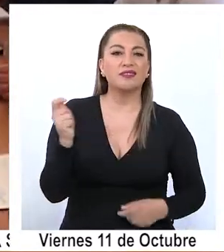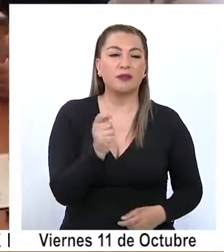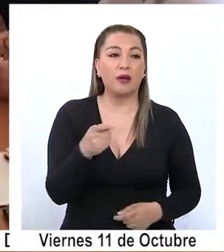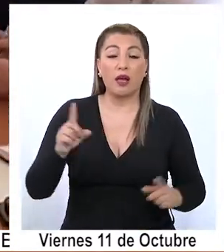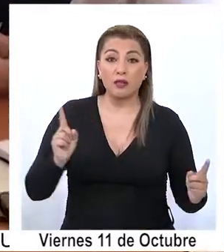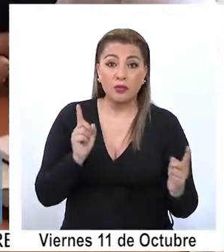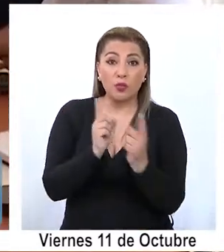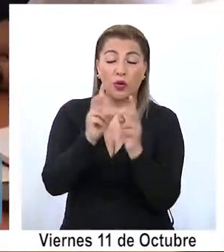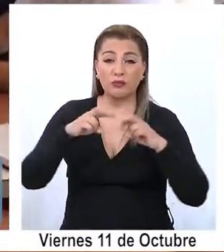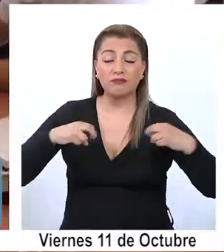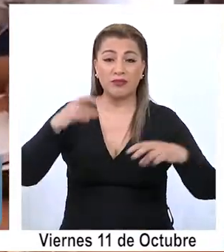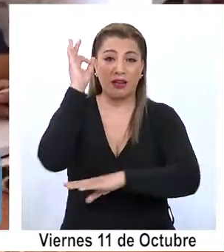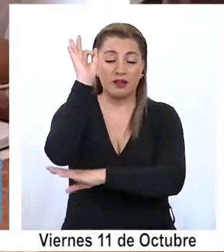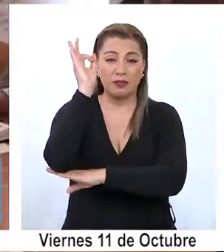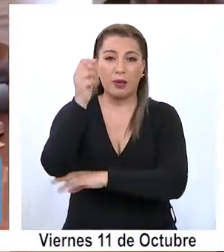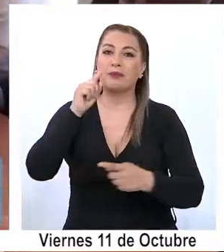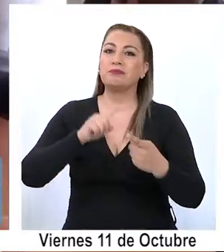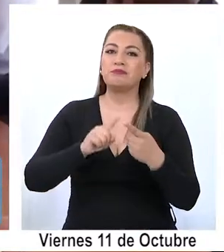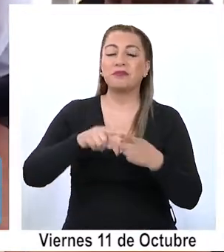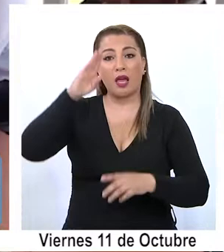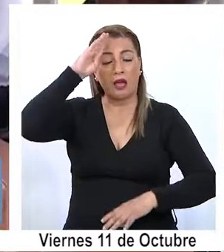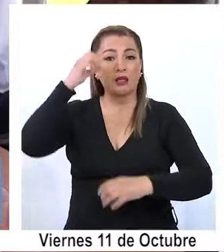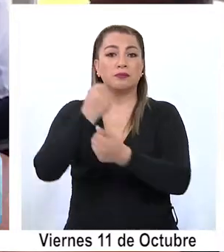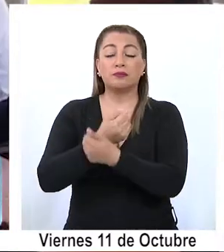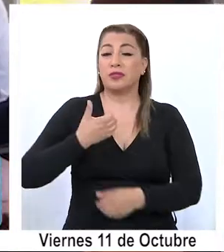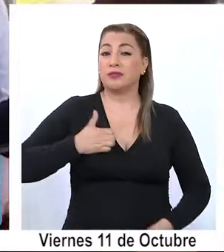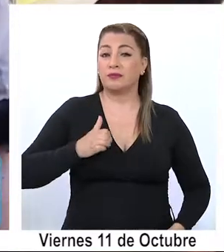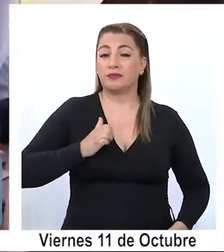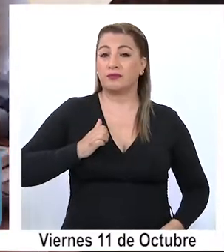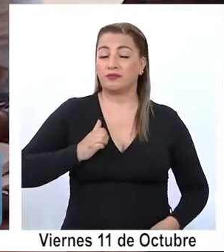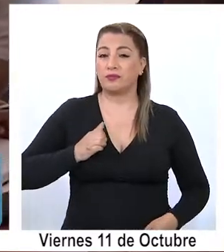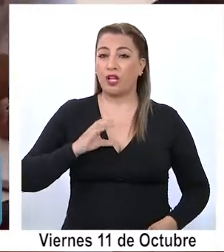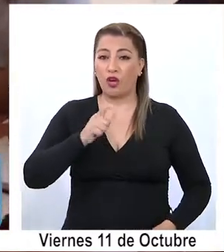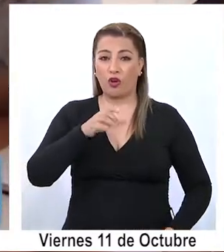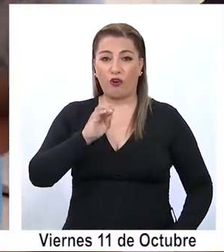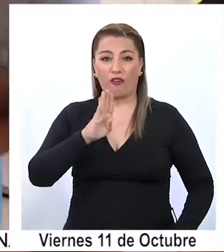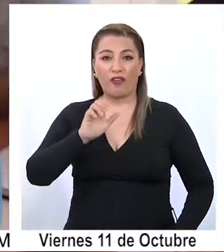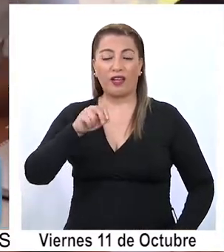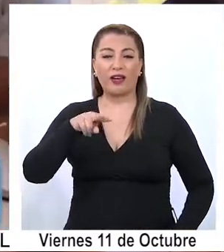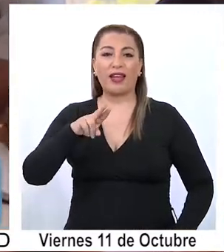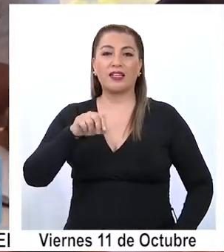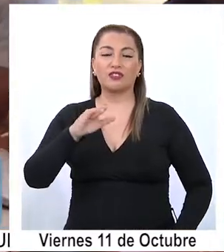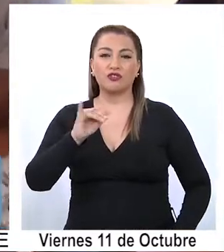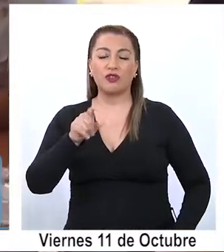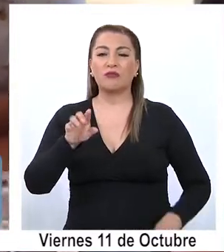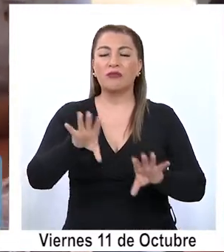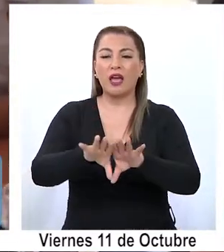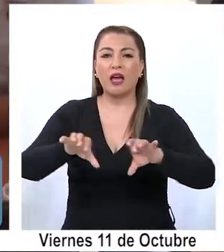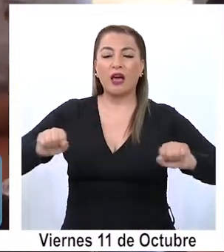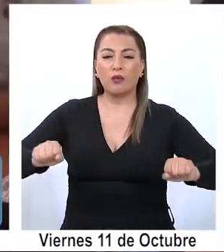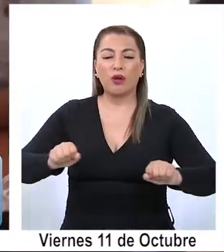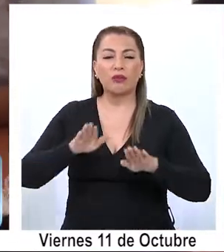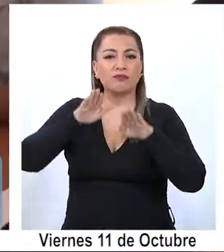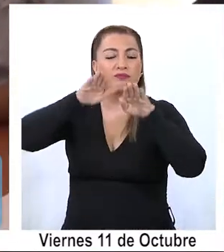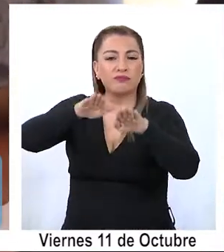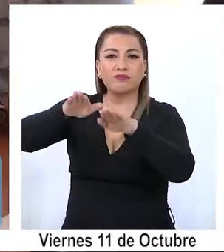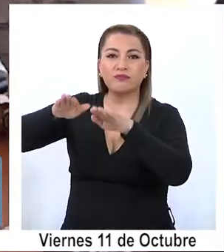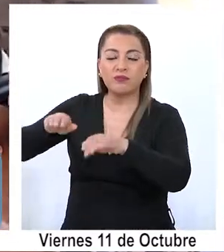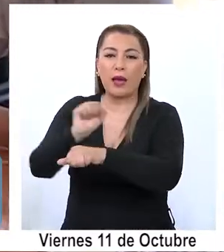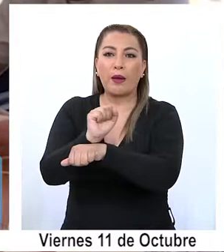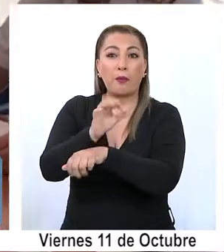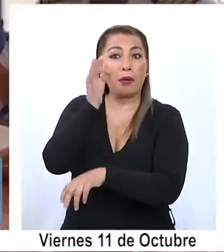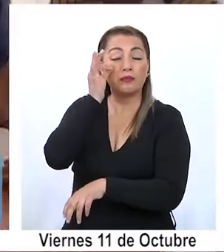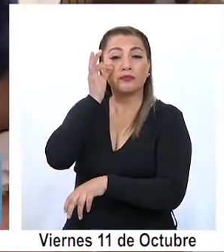encuentro, donde también participó Carabineros, PDI y Gobernación Marítima, se acordó reforzar el patrullaje preventivo,